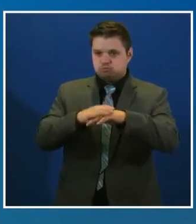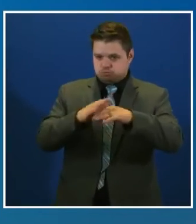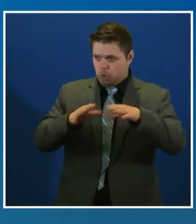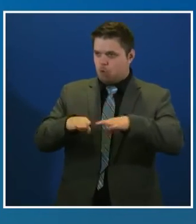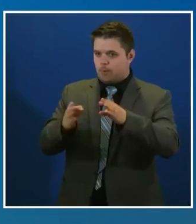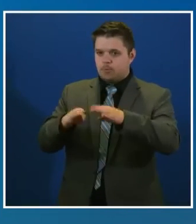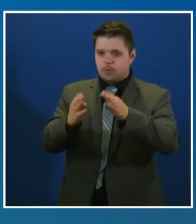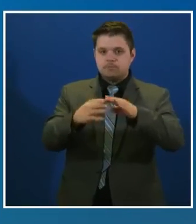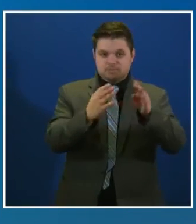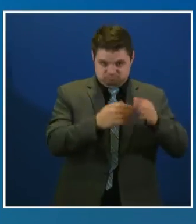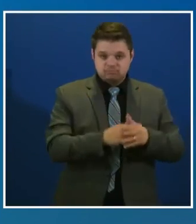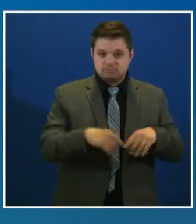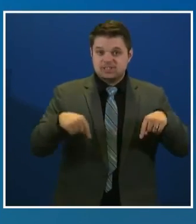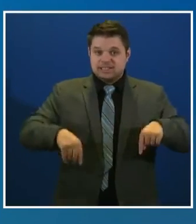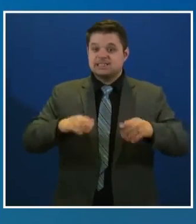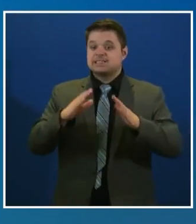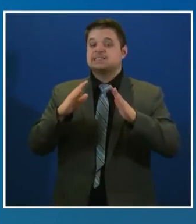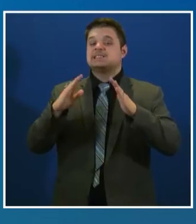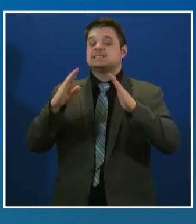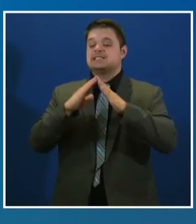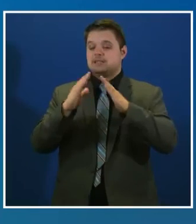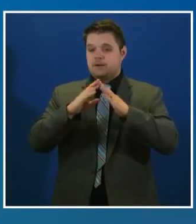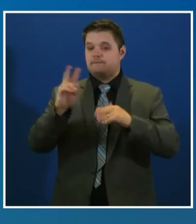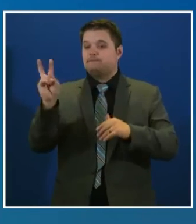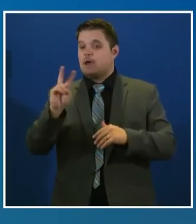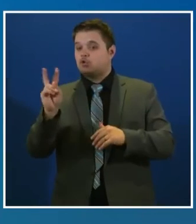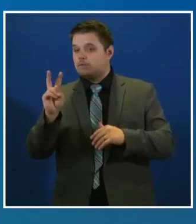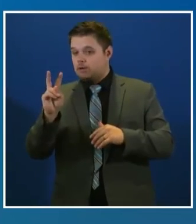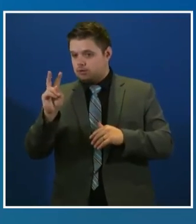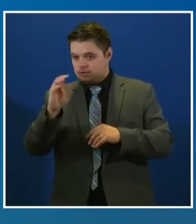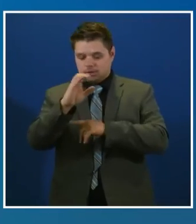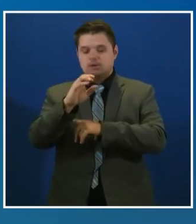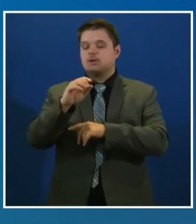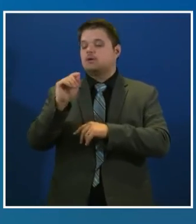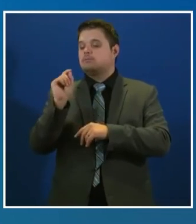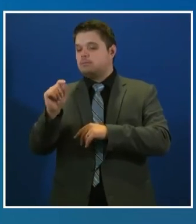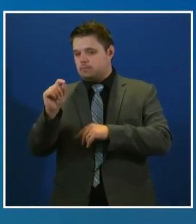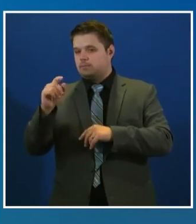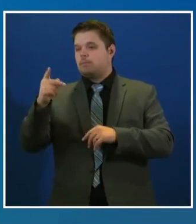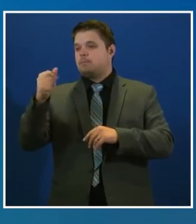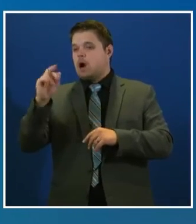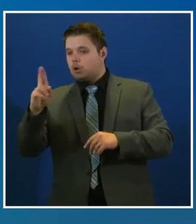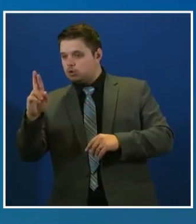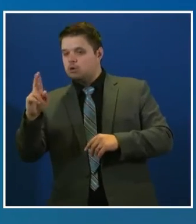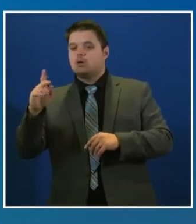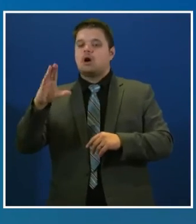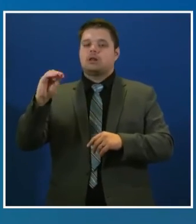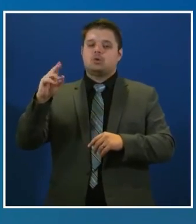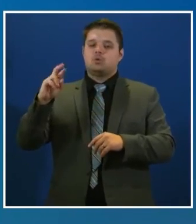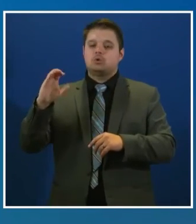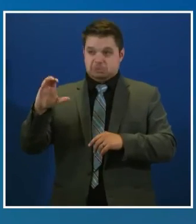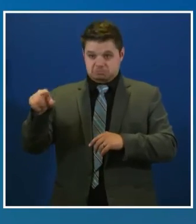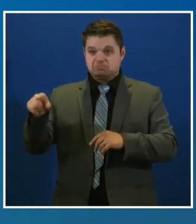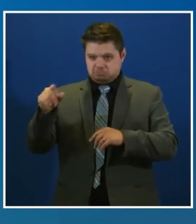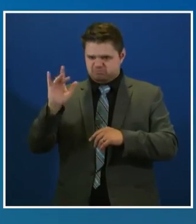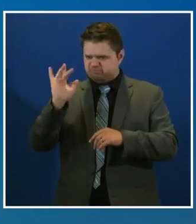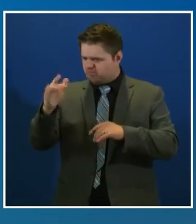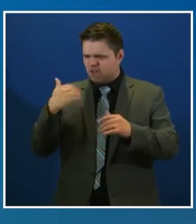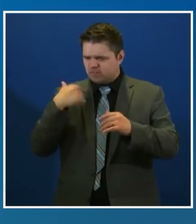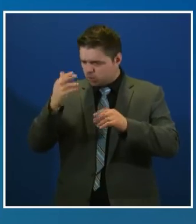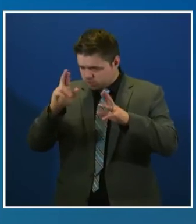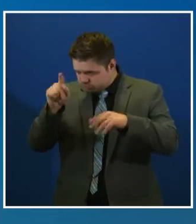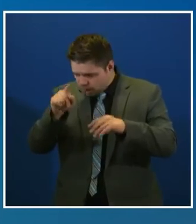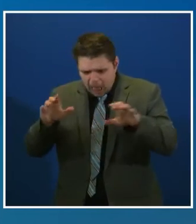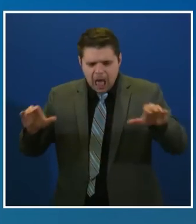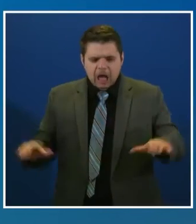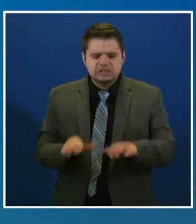Vancouver y hagan clic en el botón actividades para obtener más información. ¡Wow! Hay tanta información. La primavera está llegando